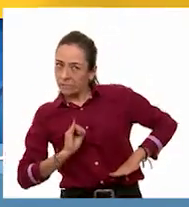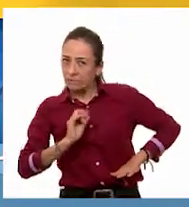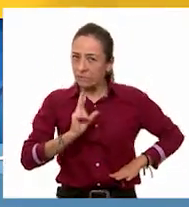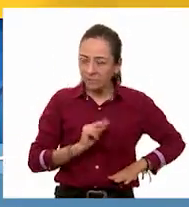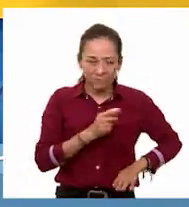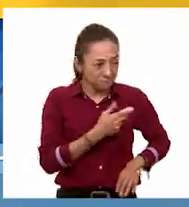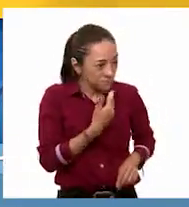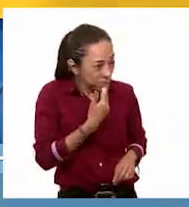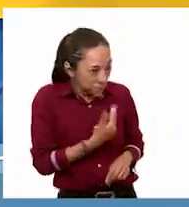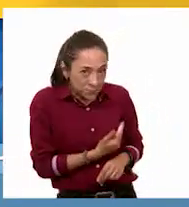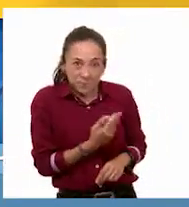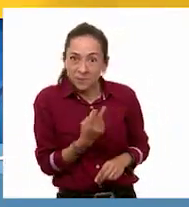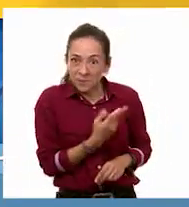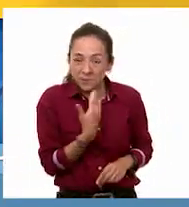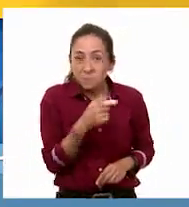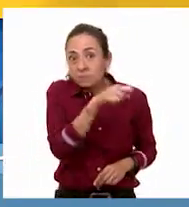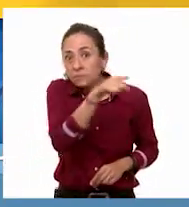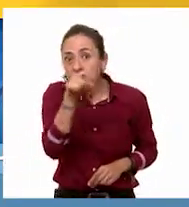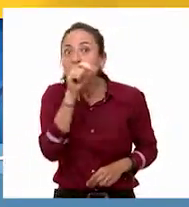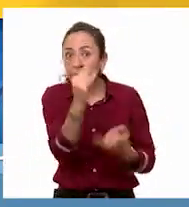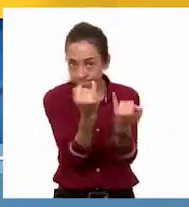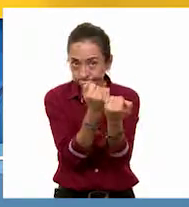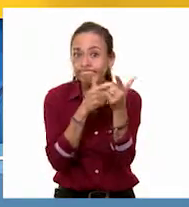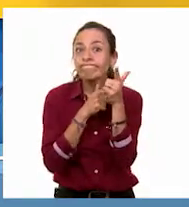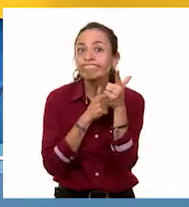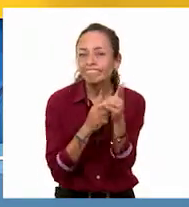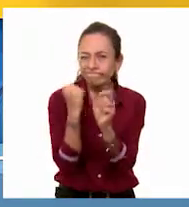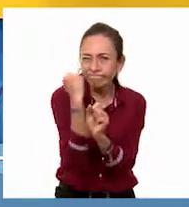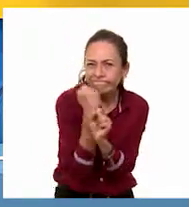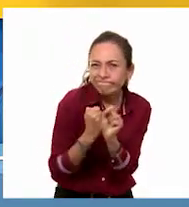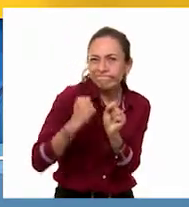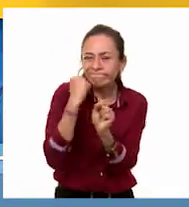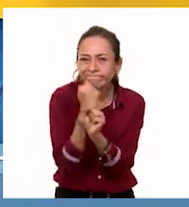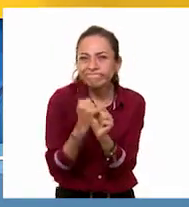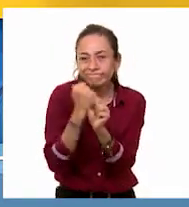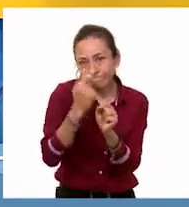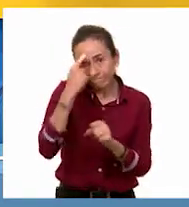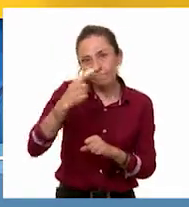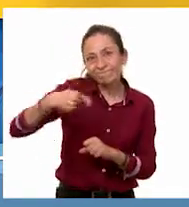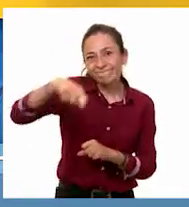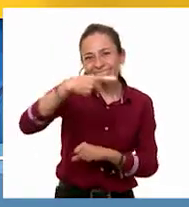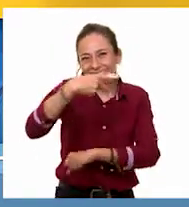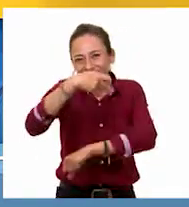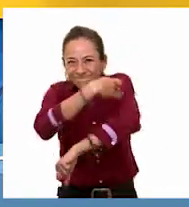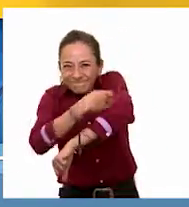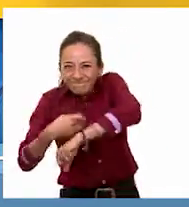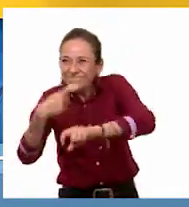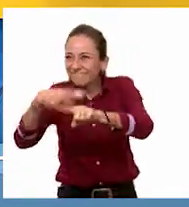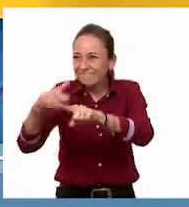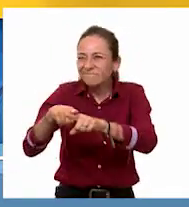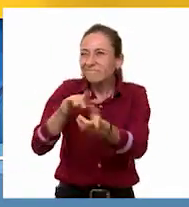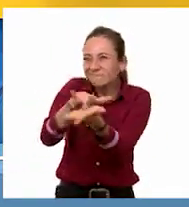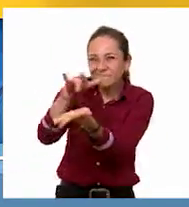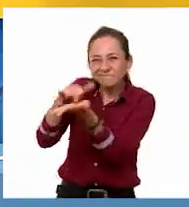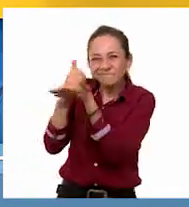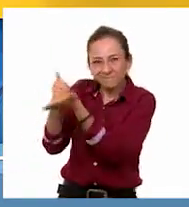haciéndolo y sigan haciendo sus ejercicios para que apoyen a las personas que los rodean. Recuerden que el conocimiento se comparte, pues es una